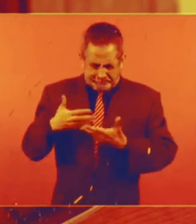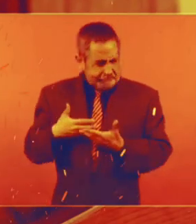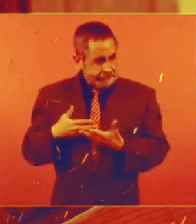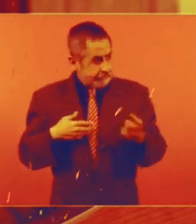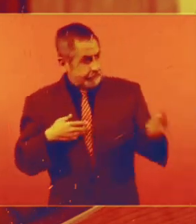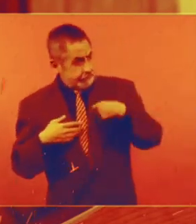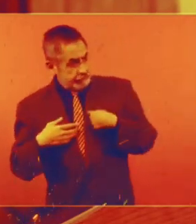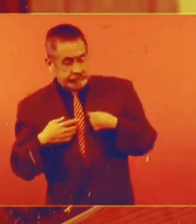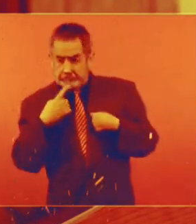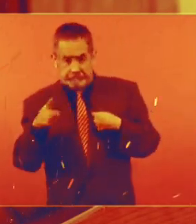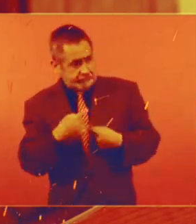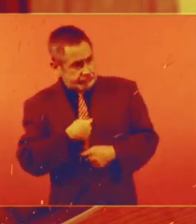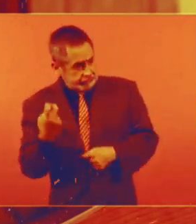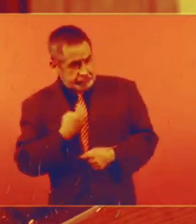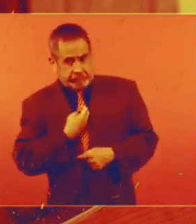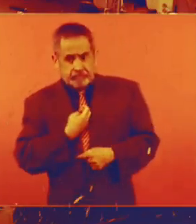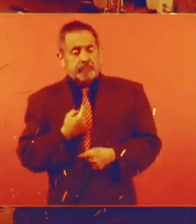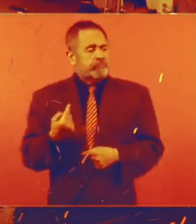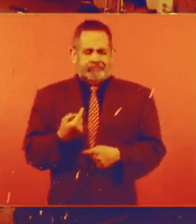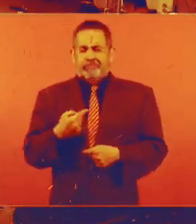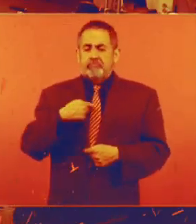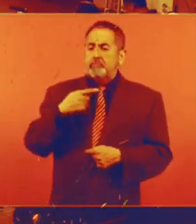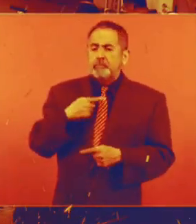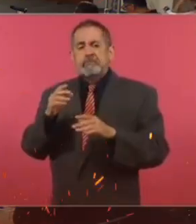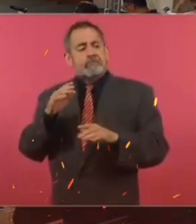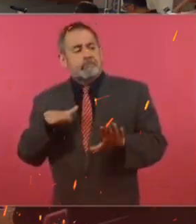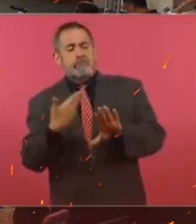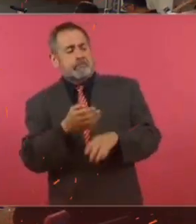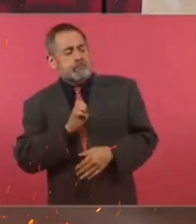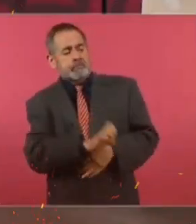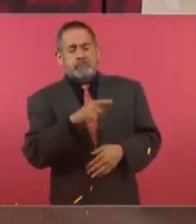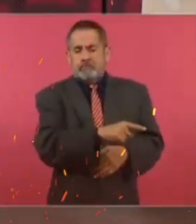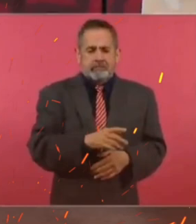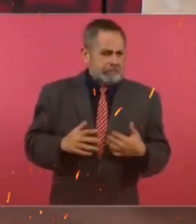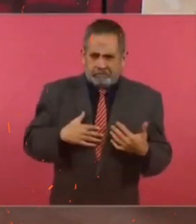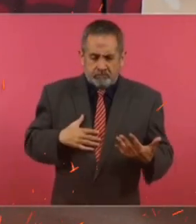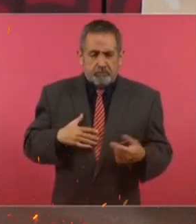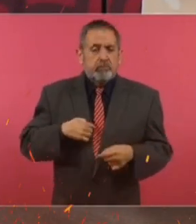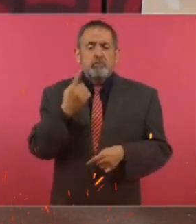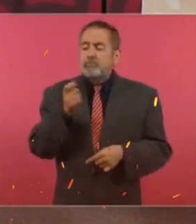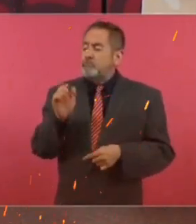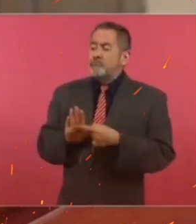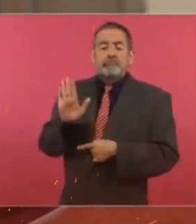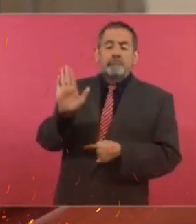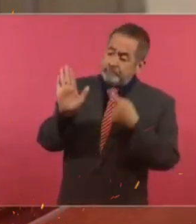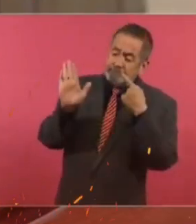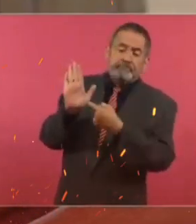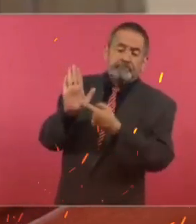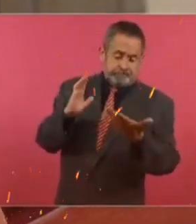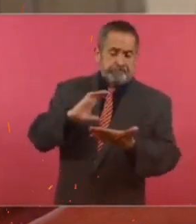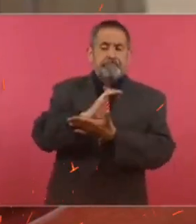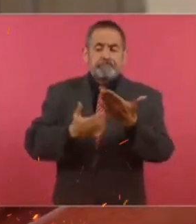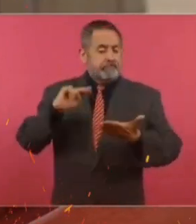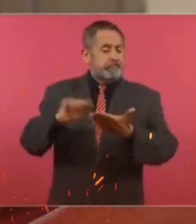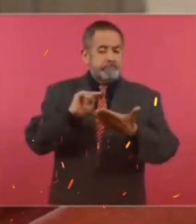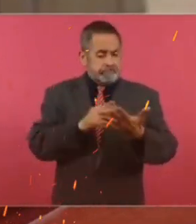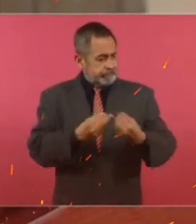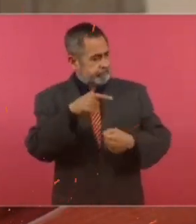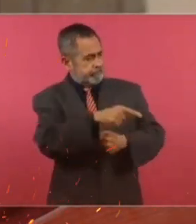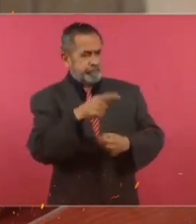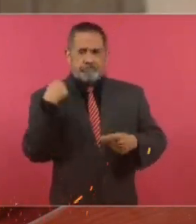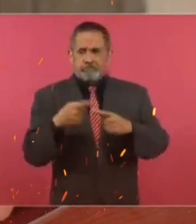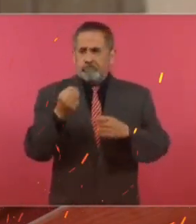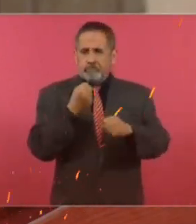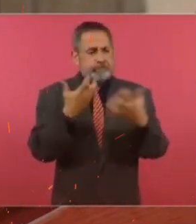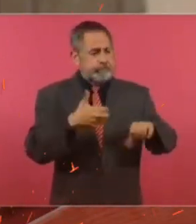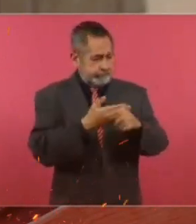acusa, entre comillas, de propiciar un discurso de odio, todo por dar a conocer la existencia de contratos firmados en los últimos nueve años por la